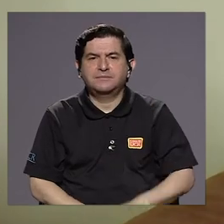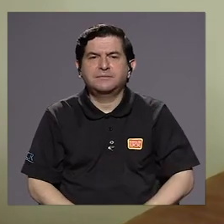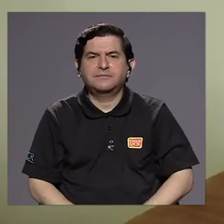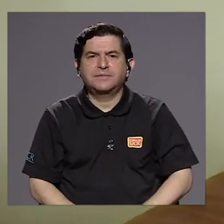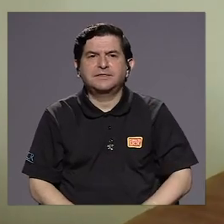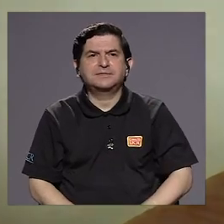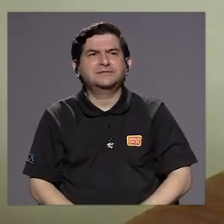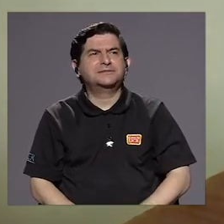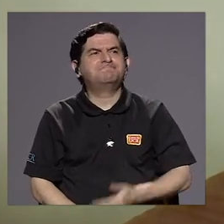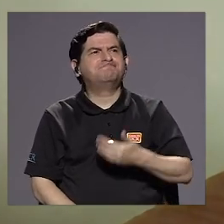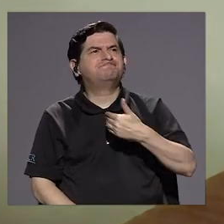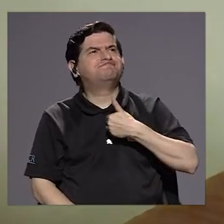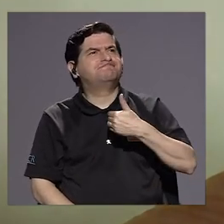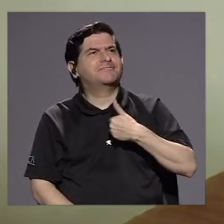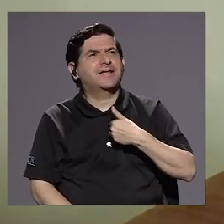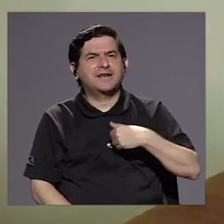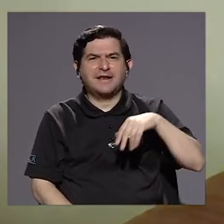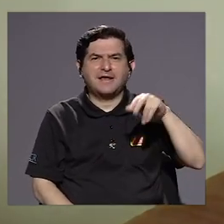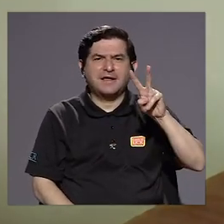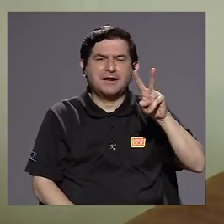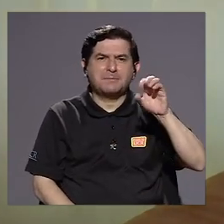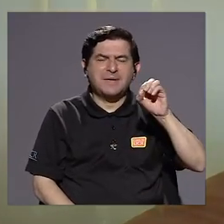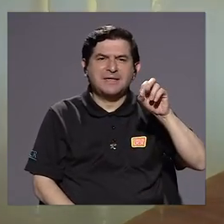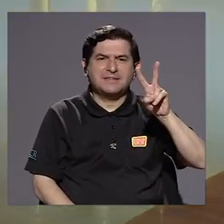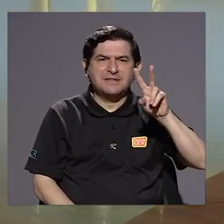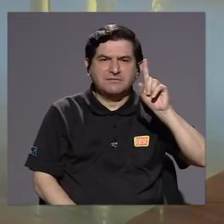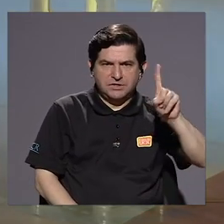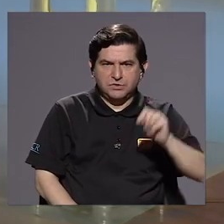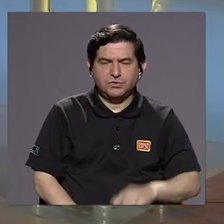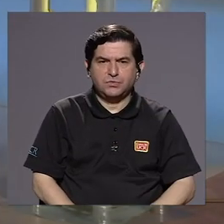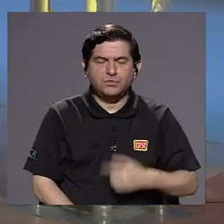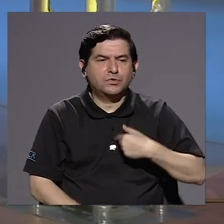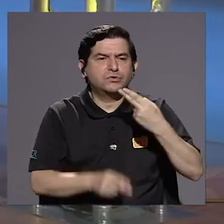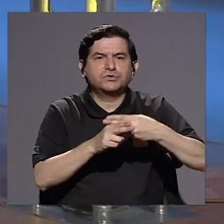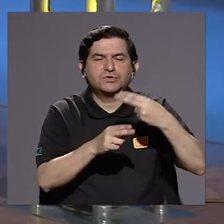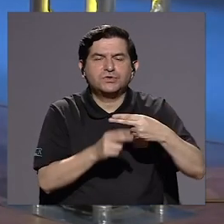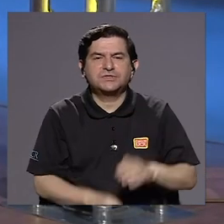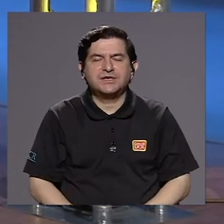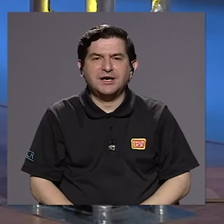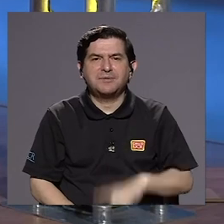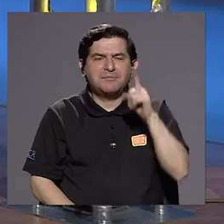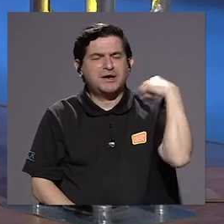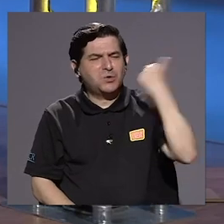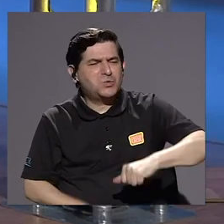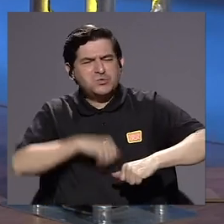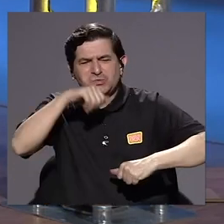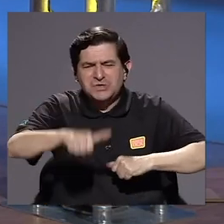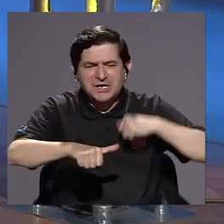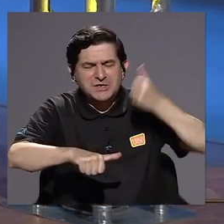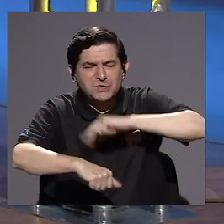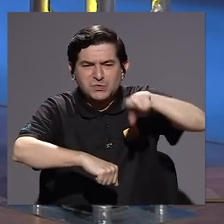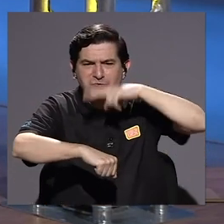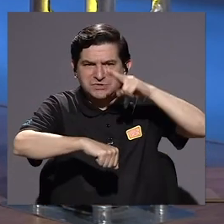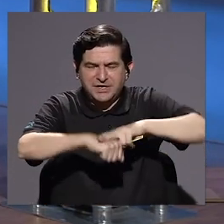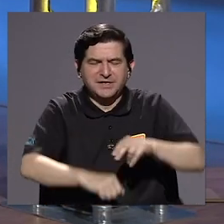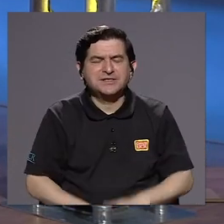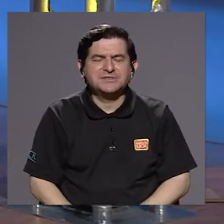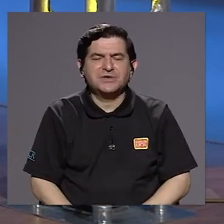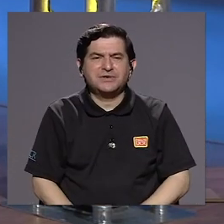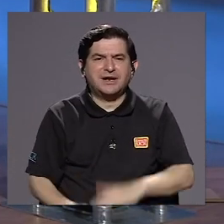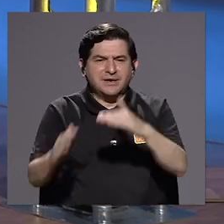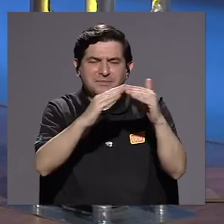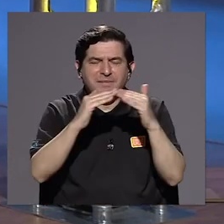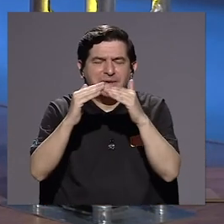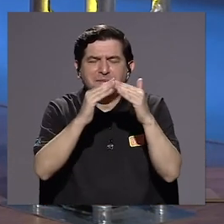Nosotros tenemos que el 2021, yo les llamo una cruzada nacional de apoyo a las posiciones más